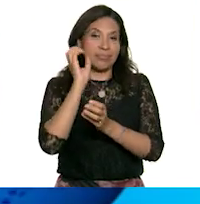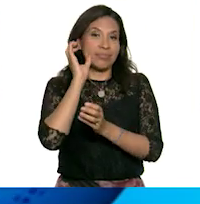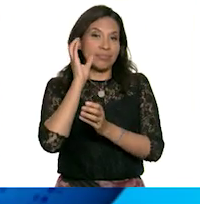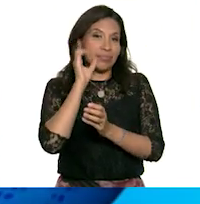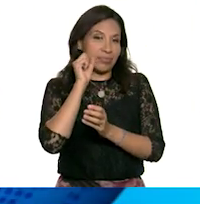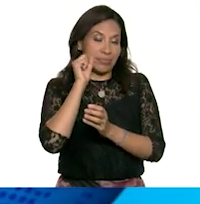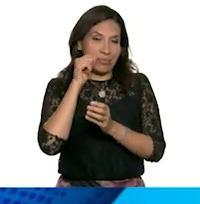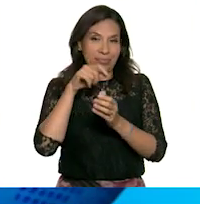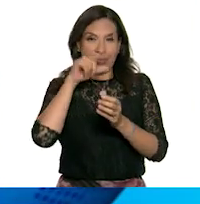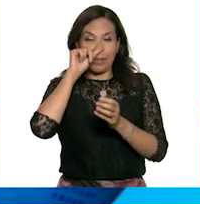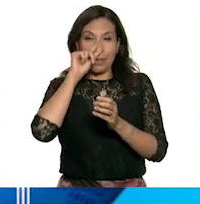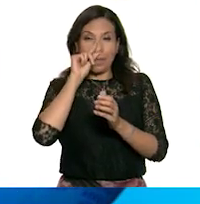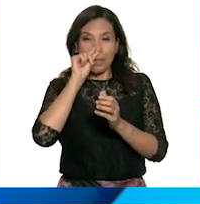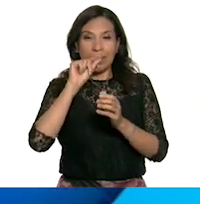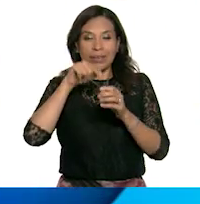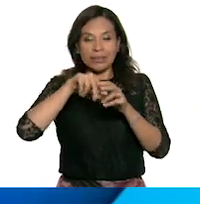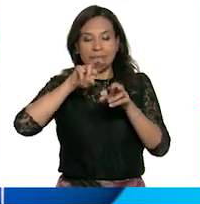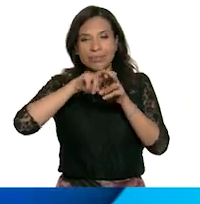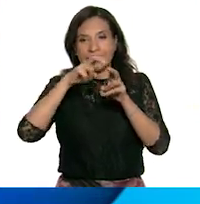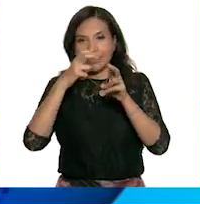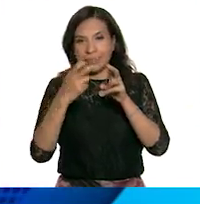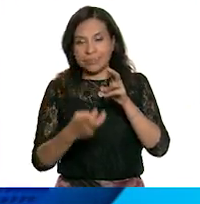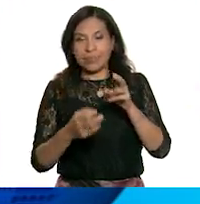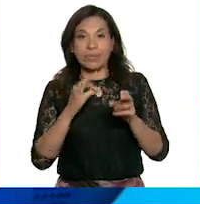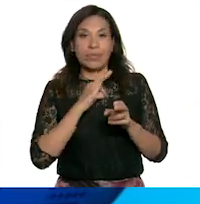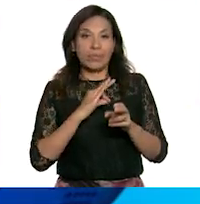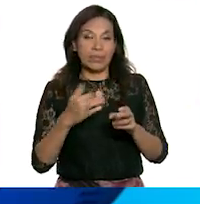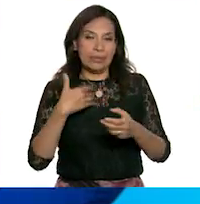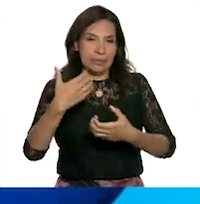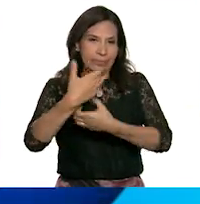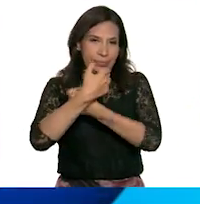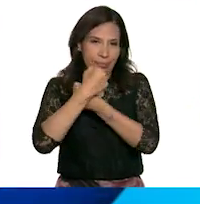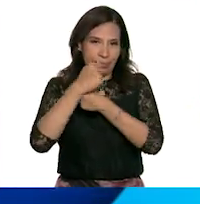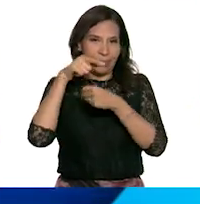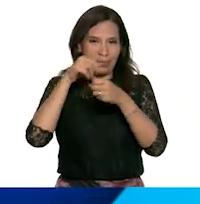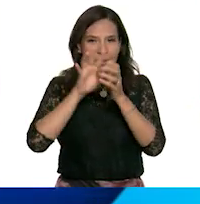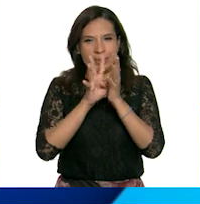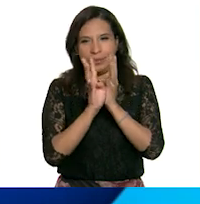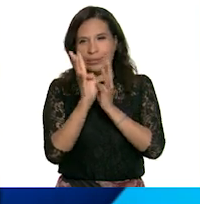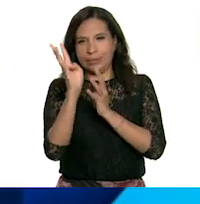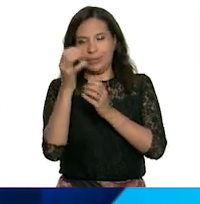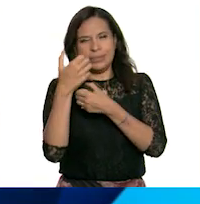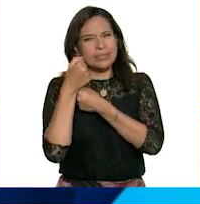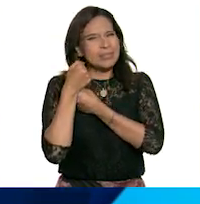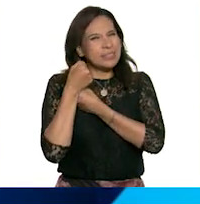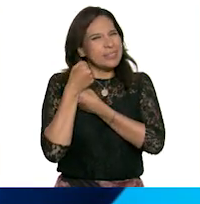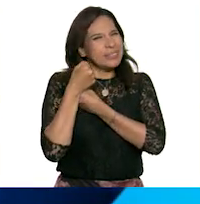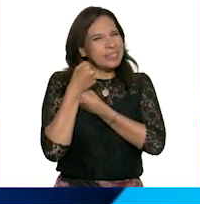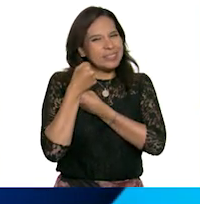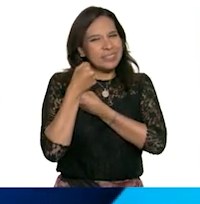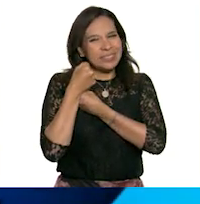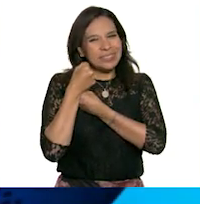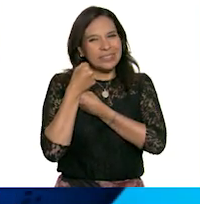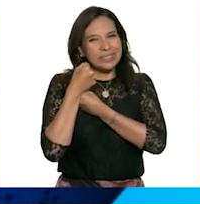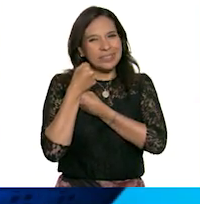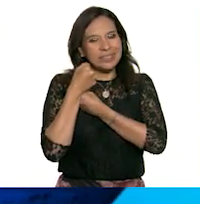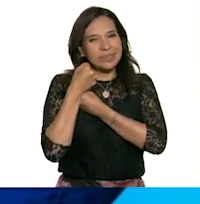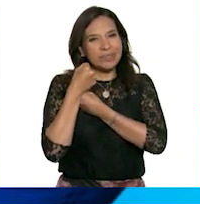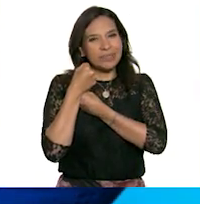mi pie resbaló y empecé a caer. Como pude me sujeté de una rama me aferré con todas mis fuerzas.